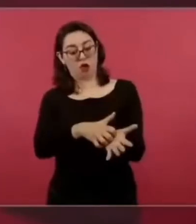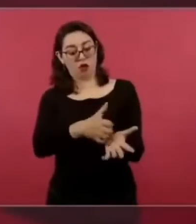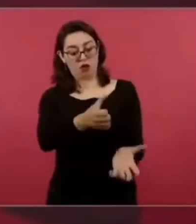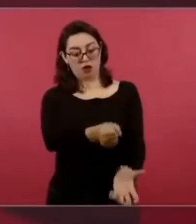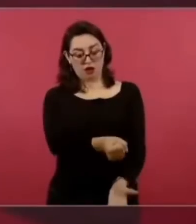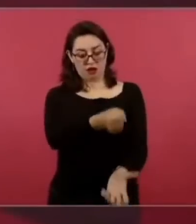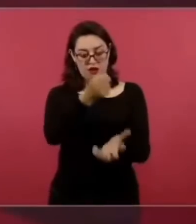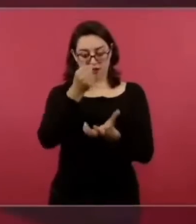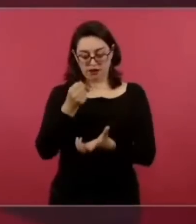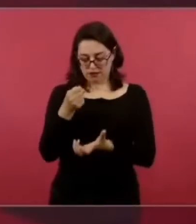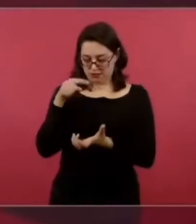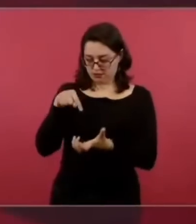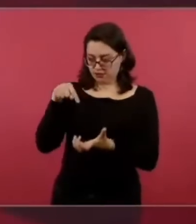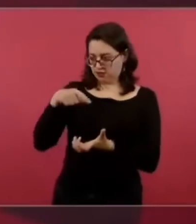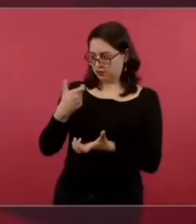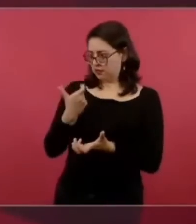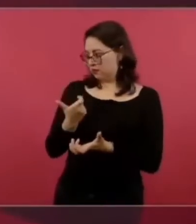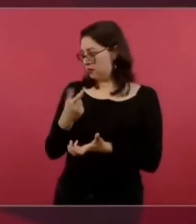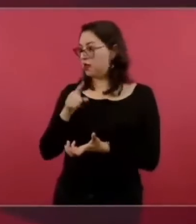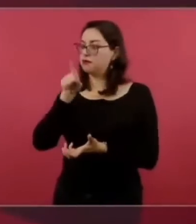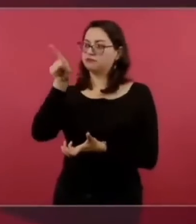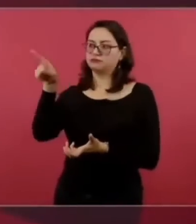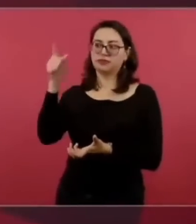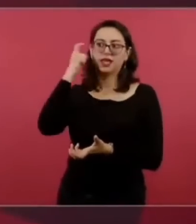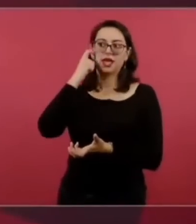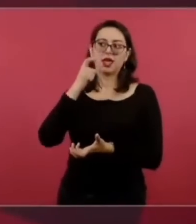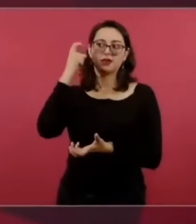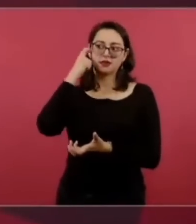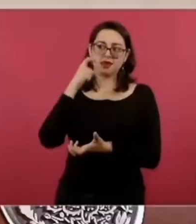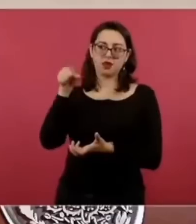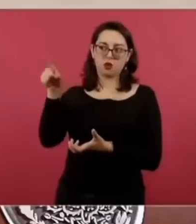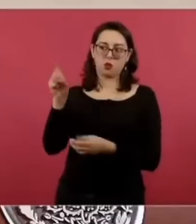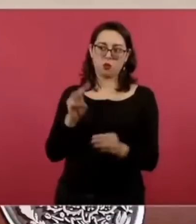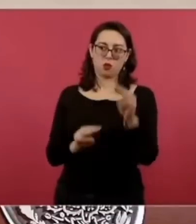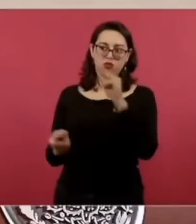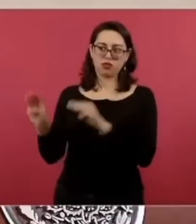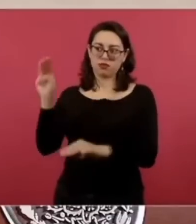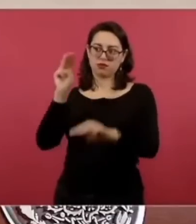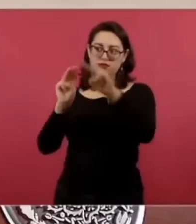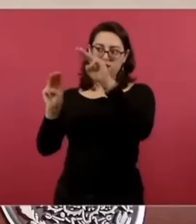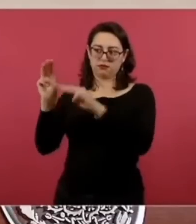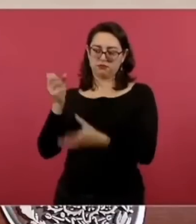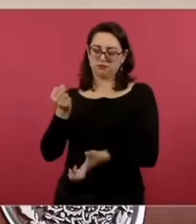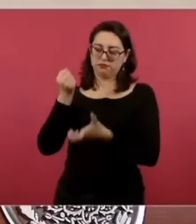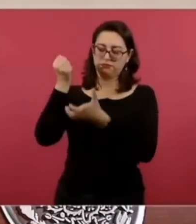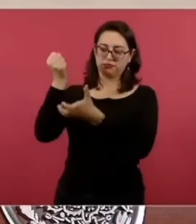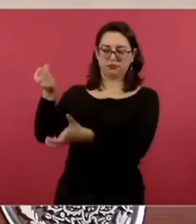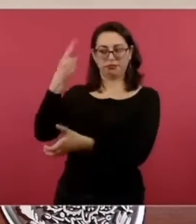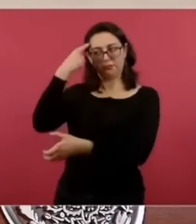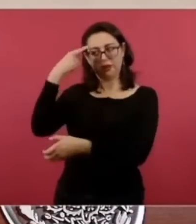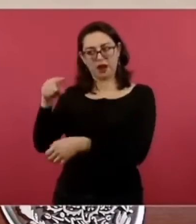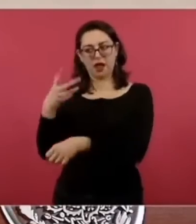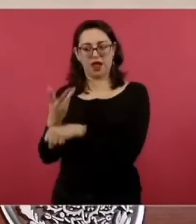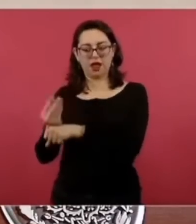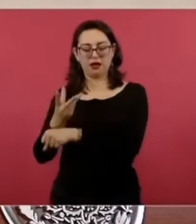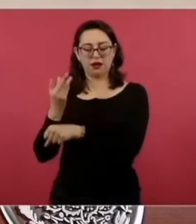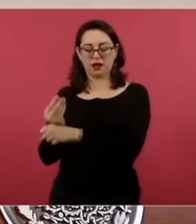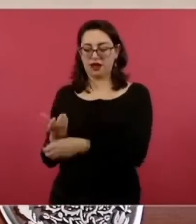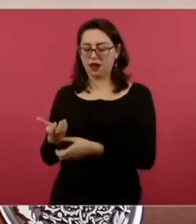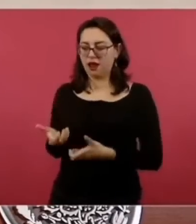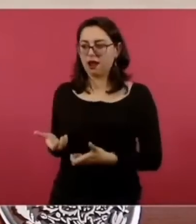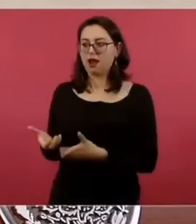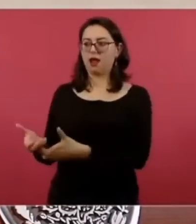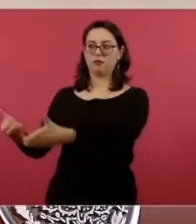para que hagan sus caminos artesanales y año con año